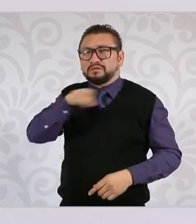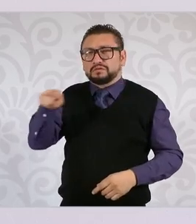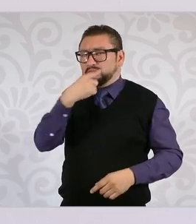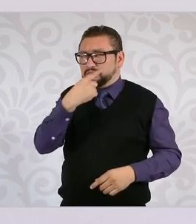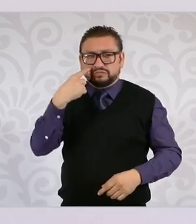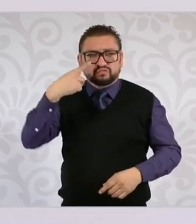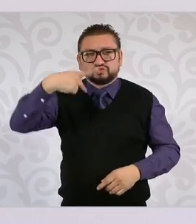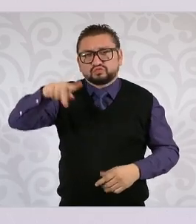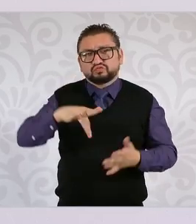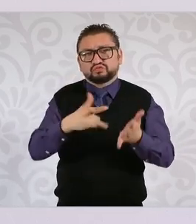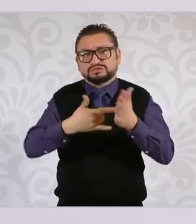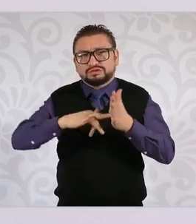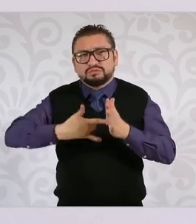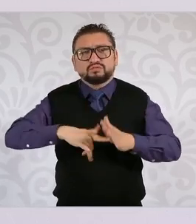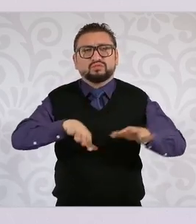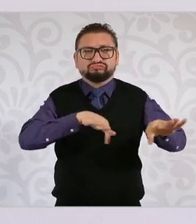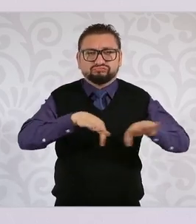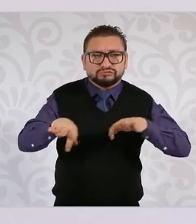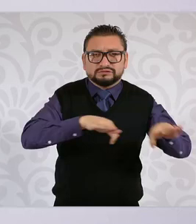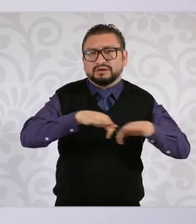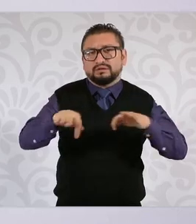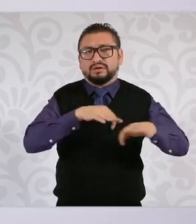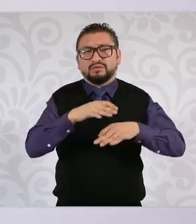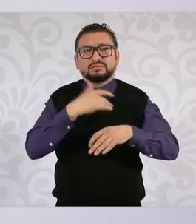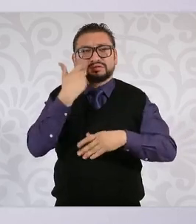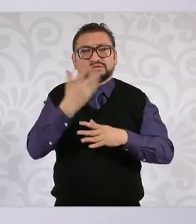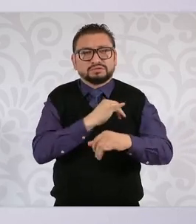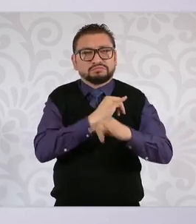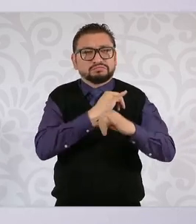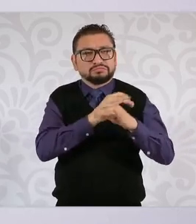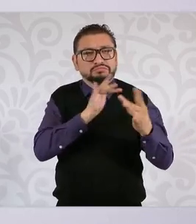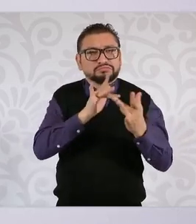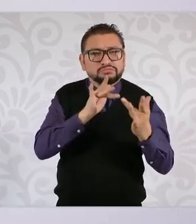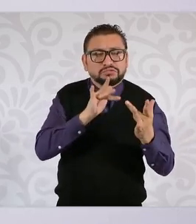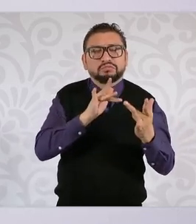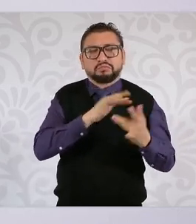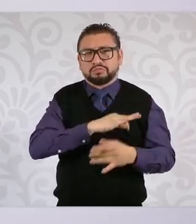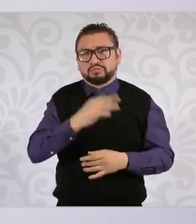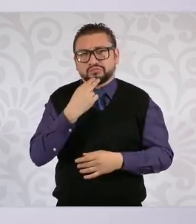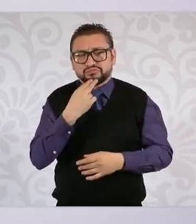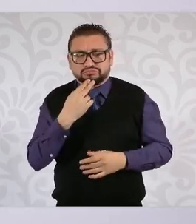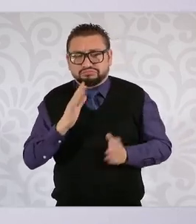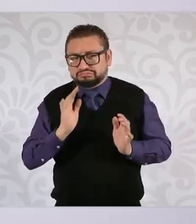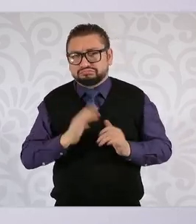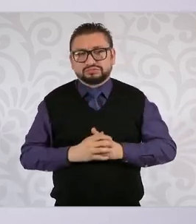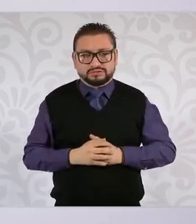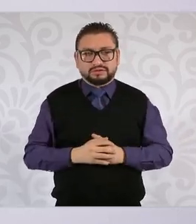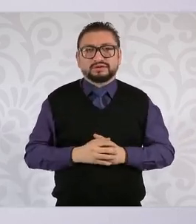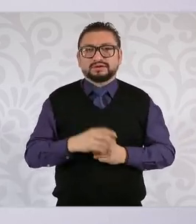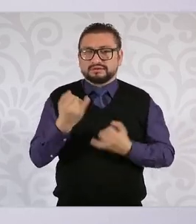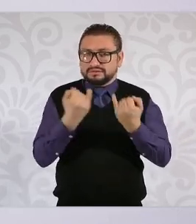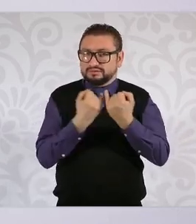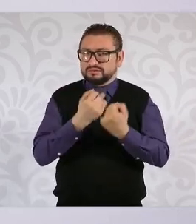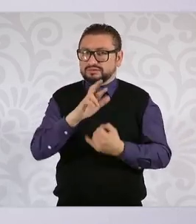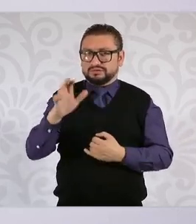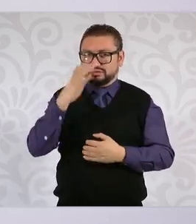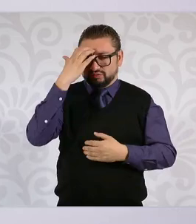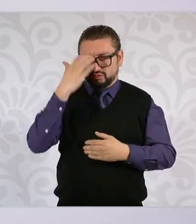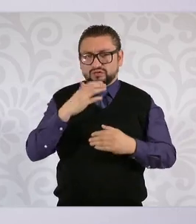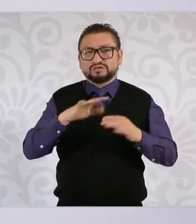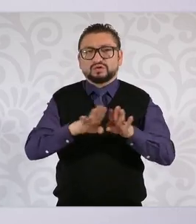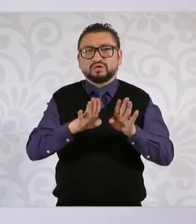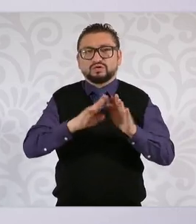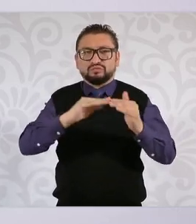el tiempo donde van a estar conectados en las plataformas. También se reconoce la subordinación